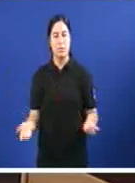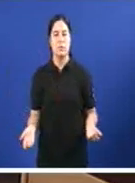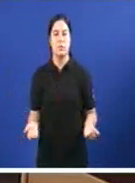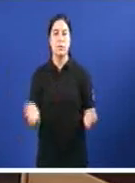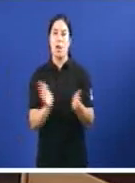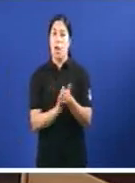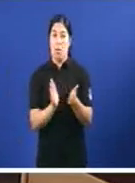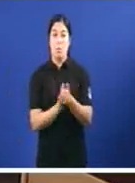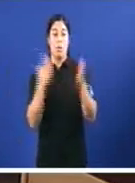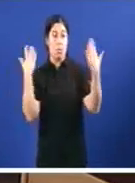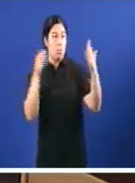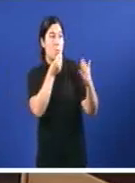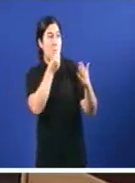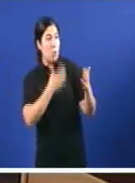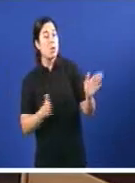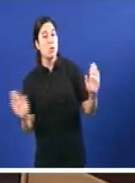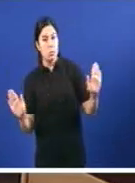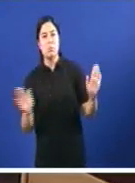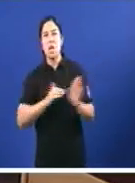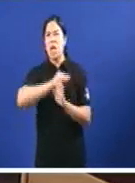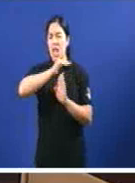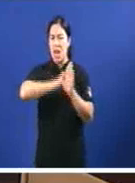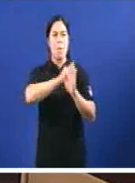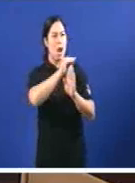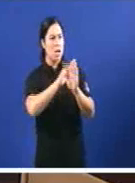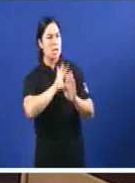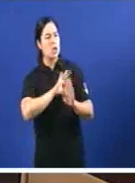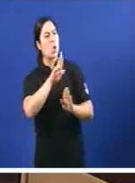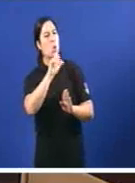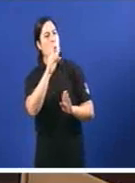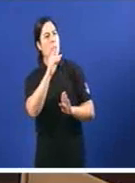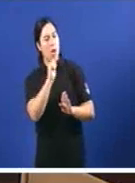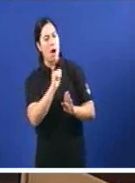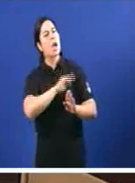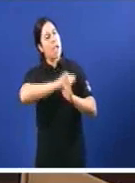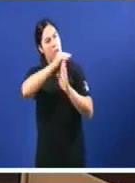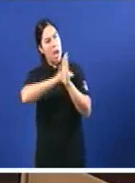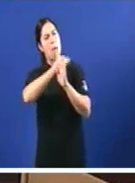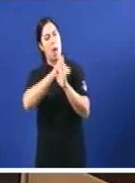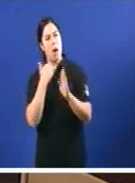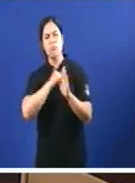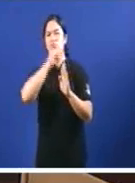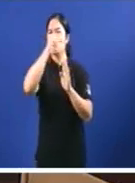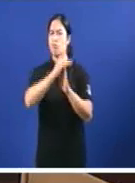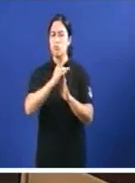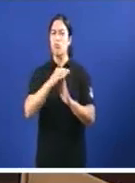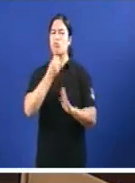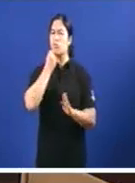Aplaudan, que bonito, que nivel, señor Rueda Señor Rueda, que nivel, que nivel, de verdad, que vergoña da isto